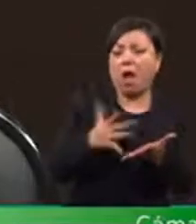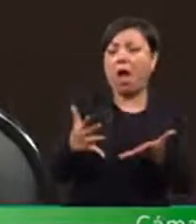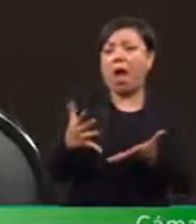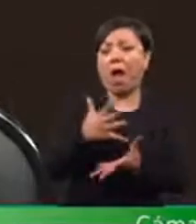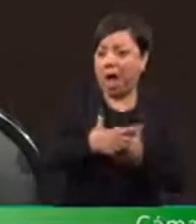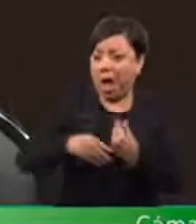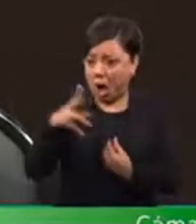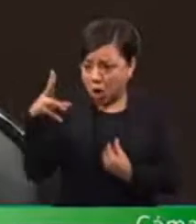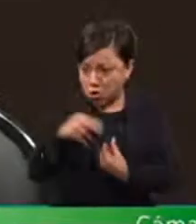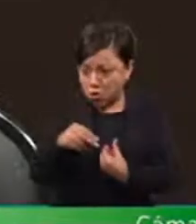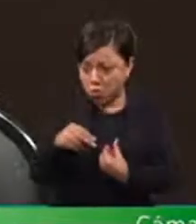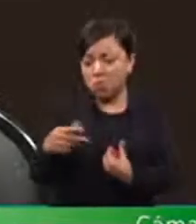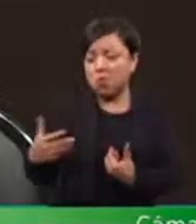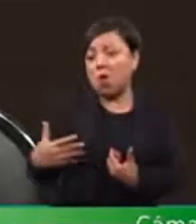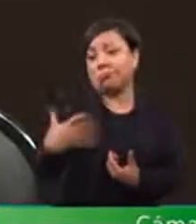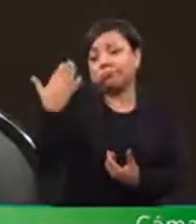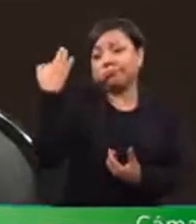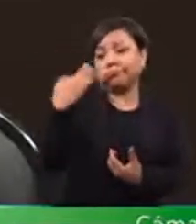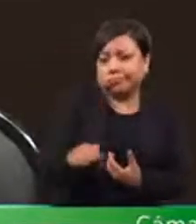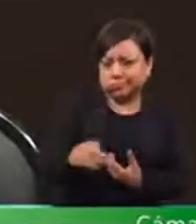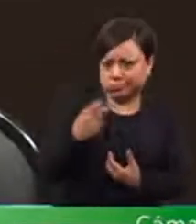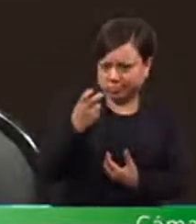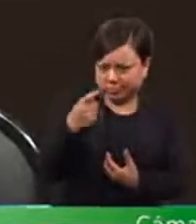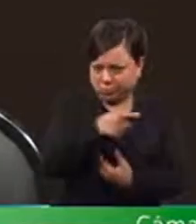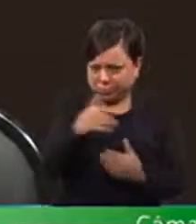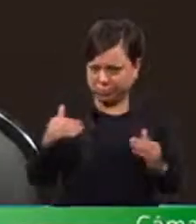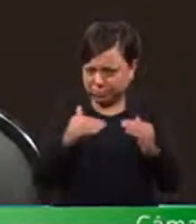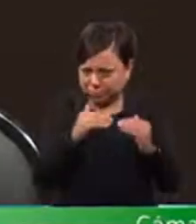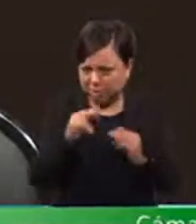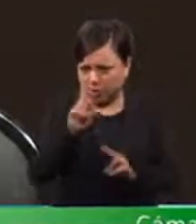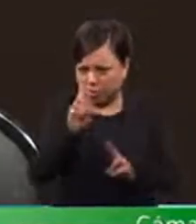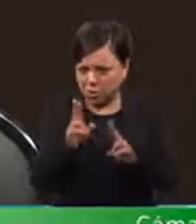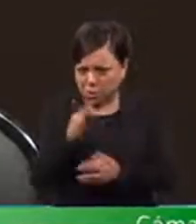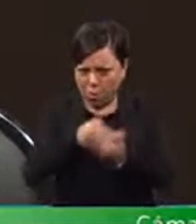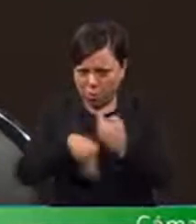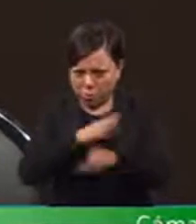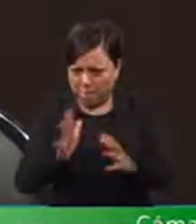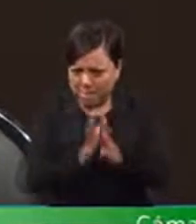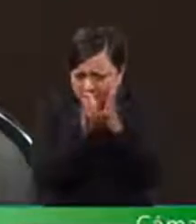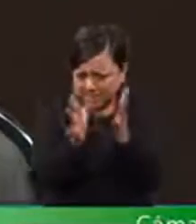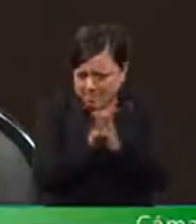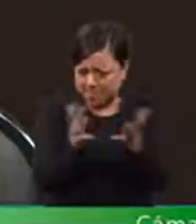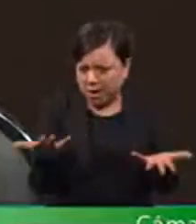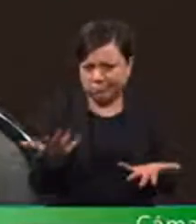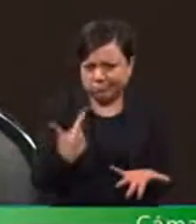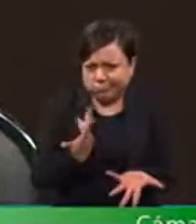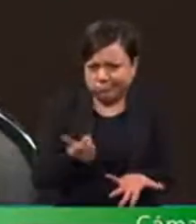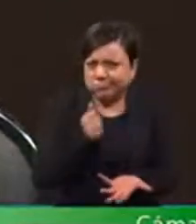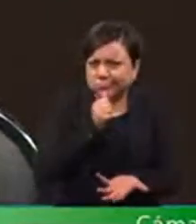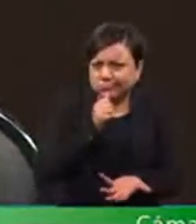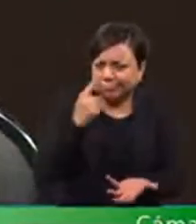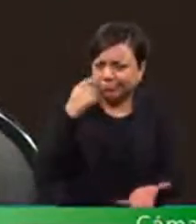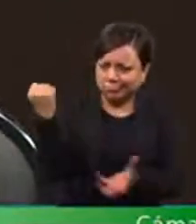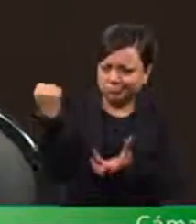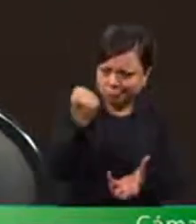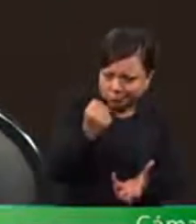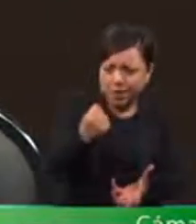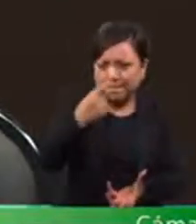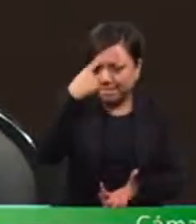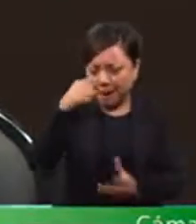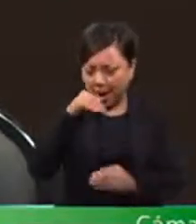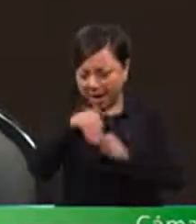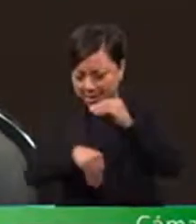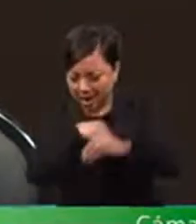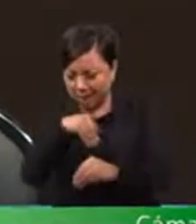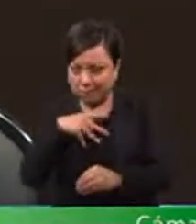es la democracia que prometieron. Hablar del presupuesto es hablar del presente para construir futuro. Hablar